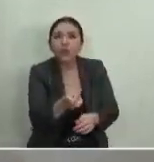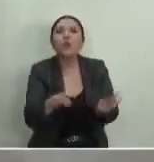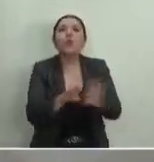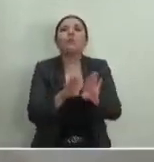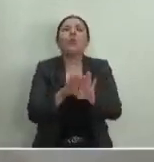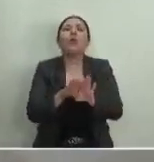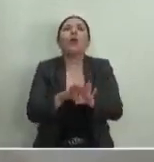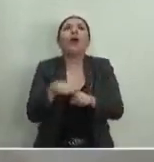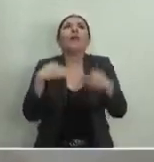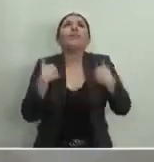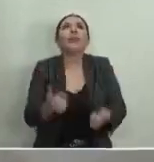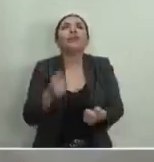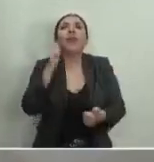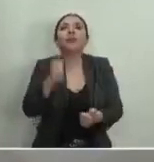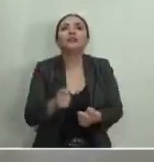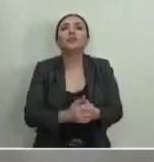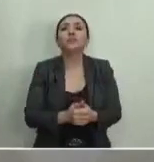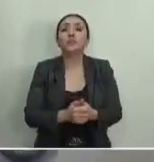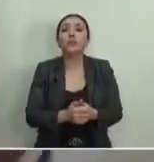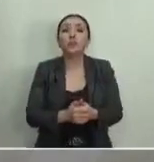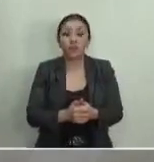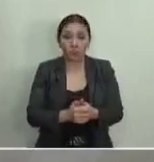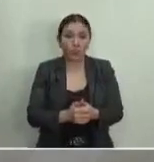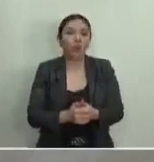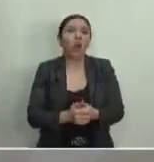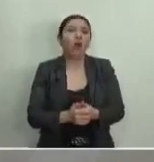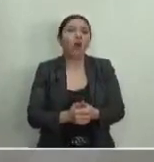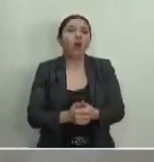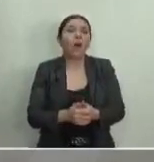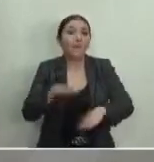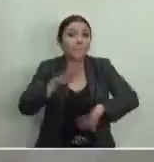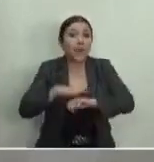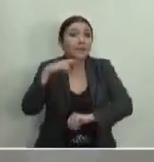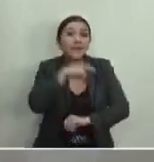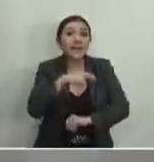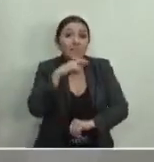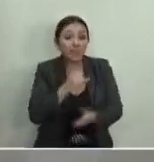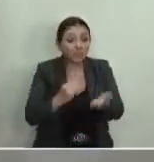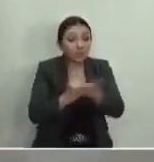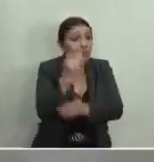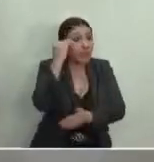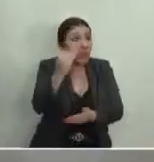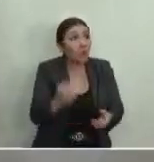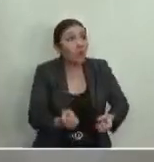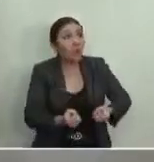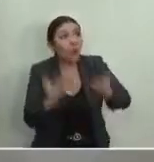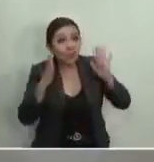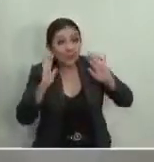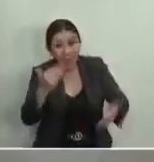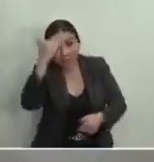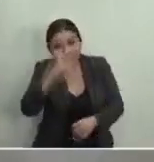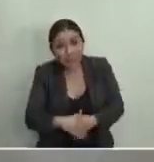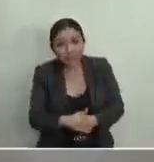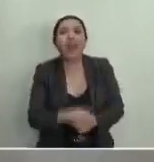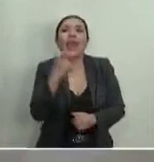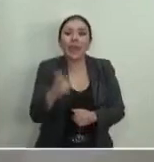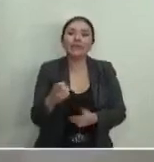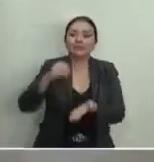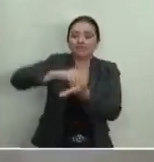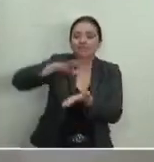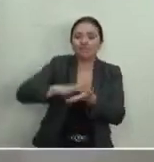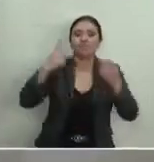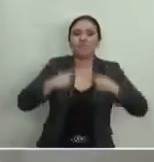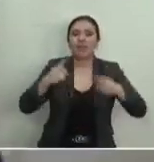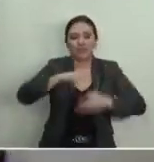de que, lo voy a decir muy coloquialmente, pero entre más rápido se defina ya cuál es el tiempo, a partir de entonces se va a registrar a la